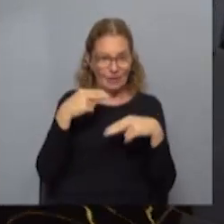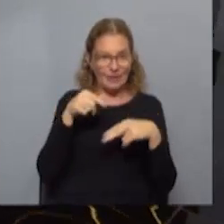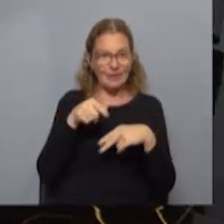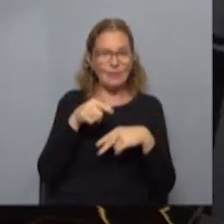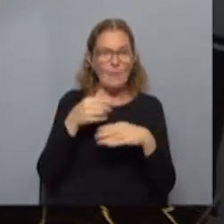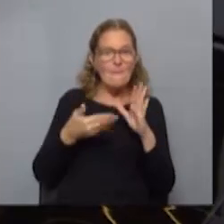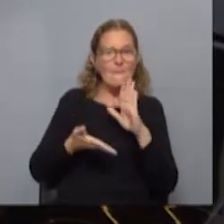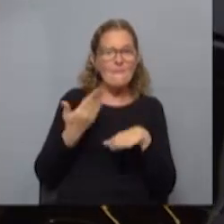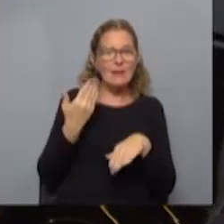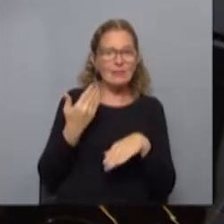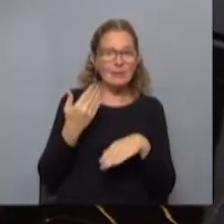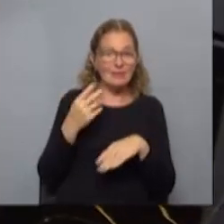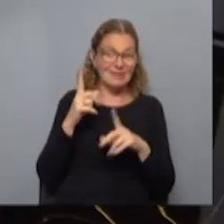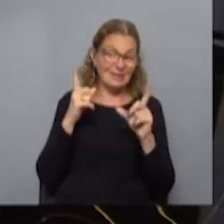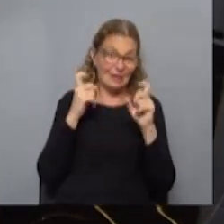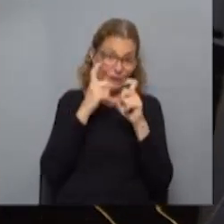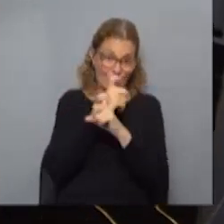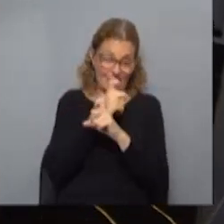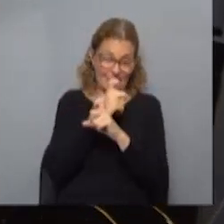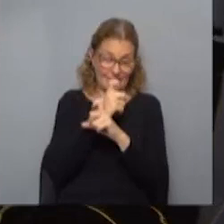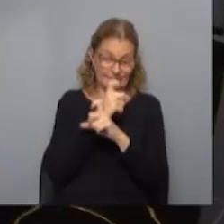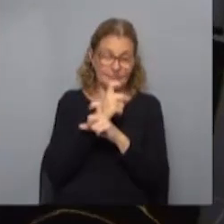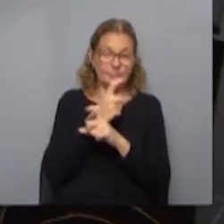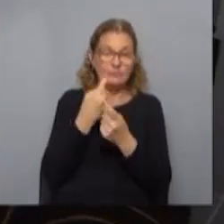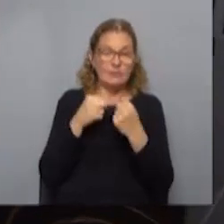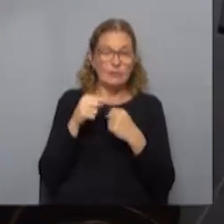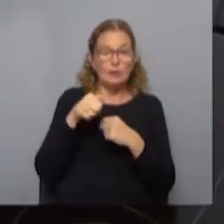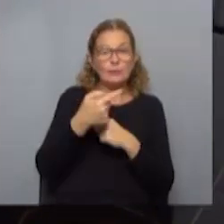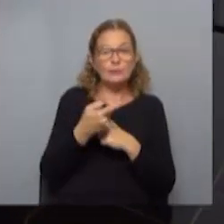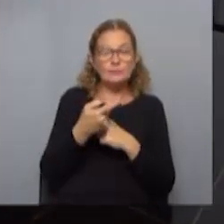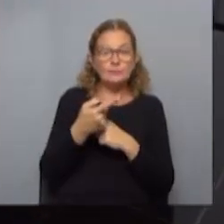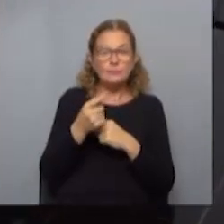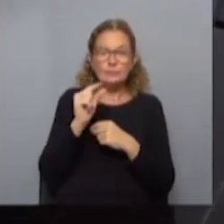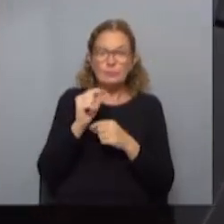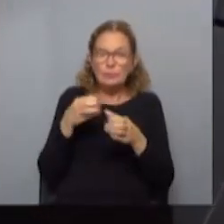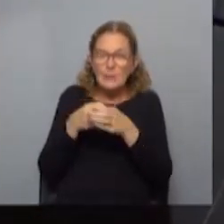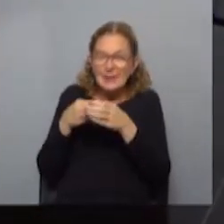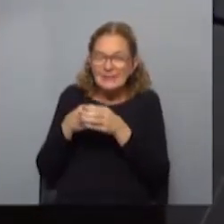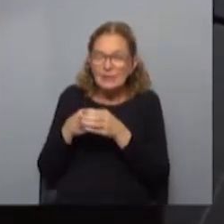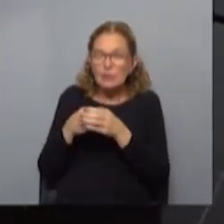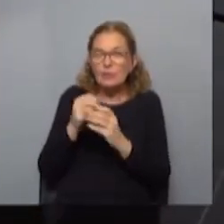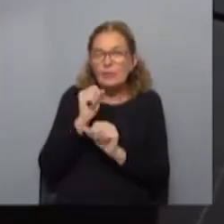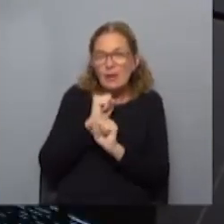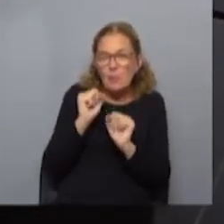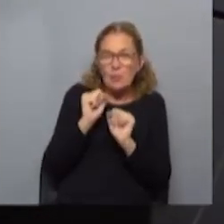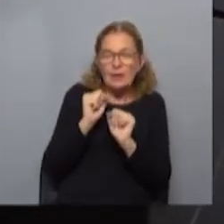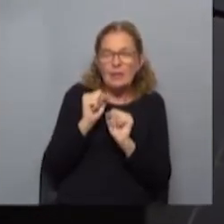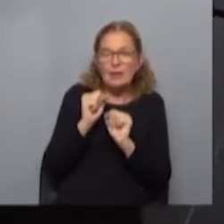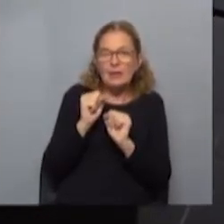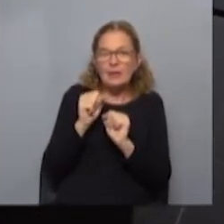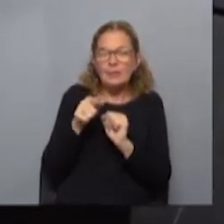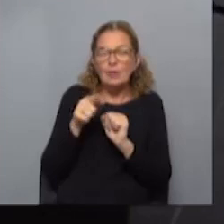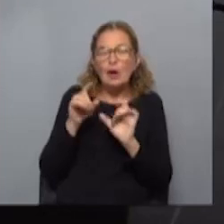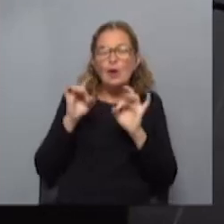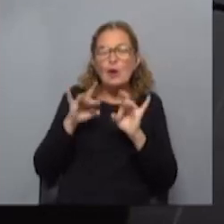que más está golpeado en nuestro sector. Después los otros, como es un poco más chico, se pudo ir cubriendo,